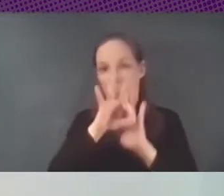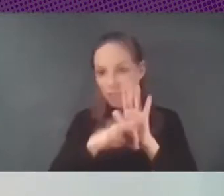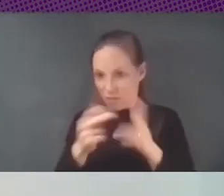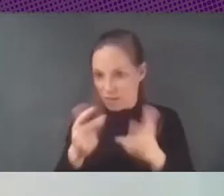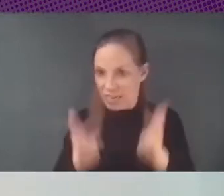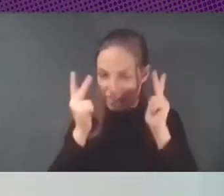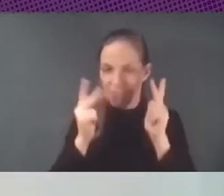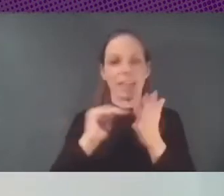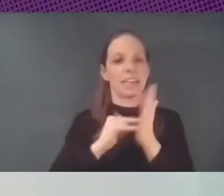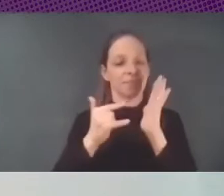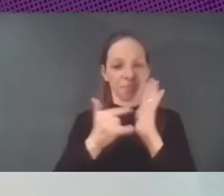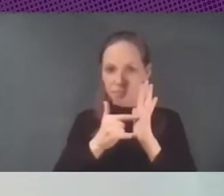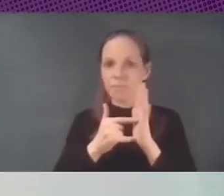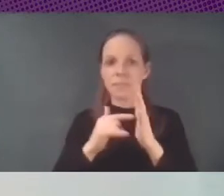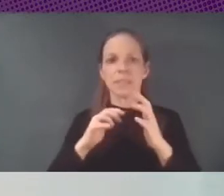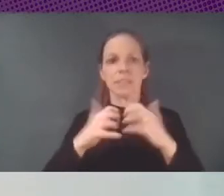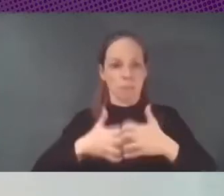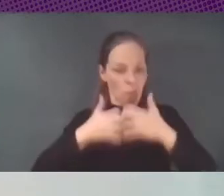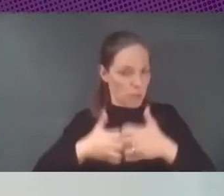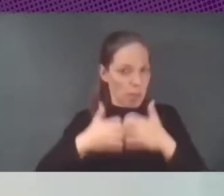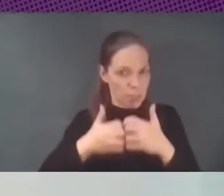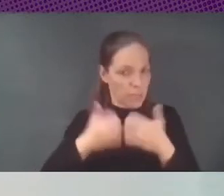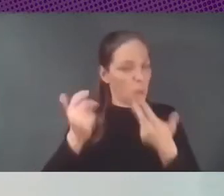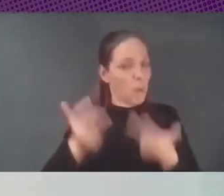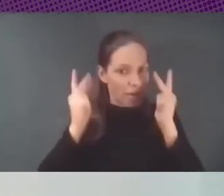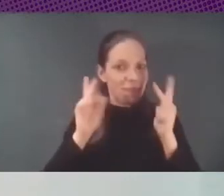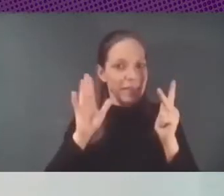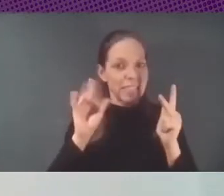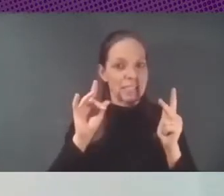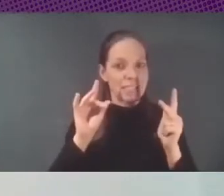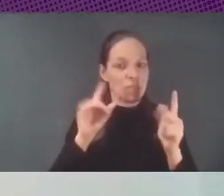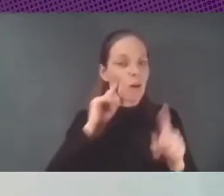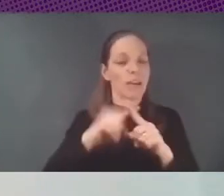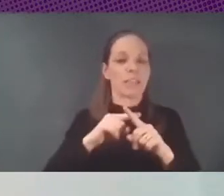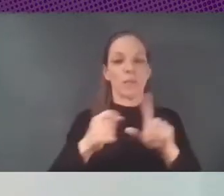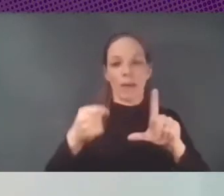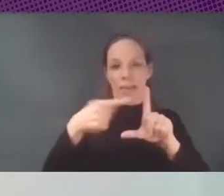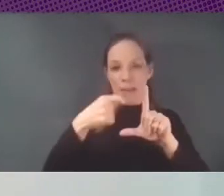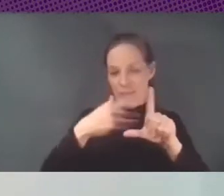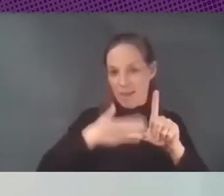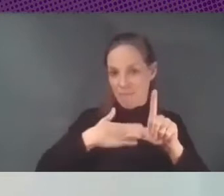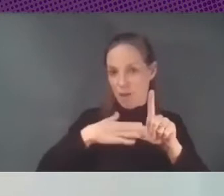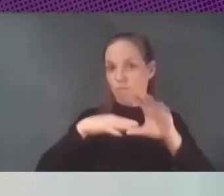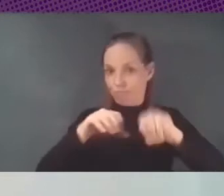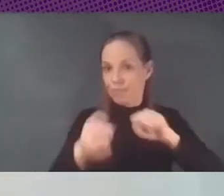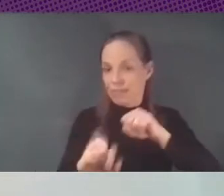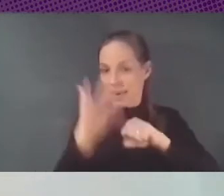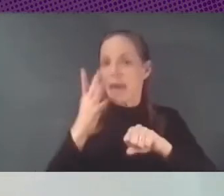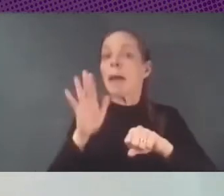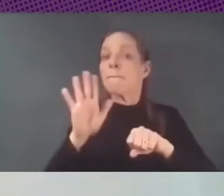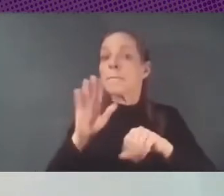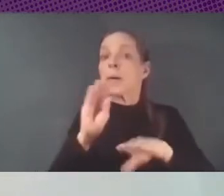operativo toda la pila la tienes en libre para montar un sistema de email pero el problema es todo el esfuerzo que hace falta para